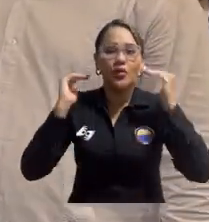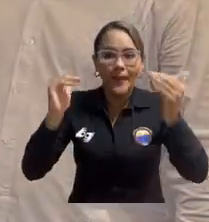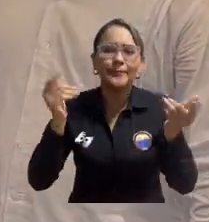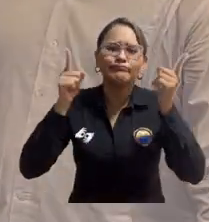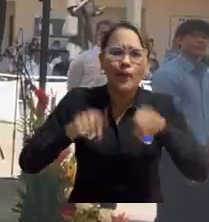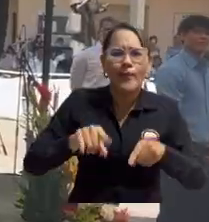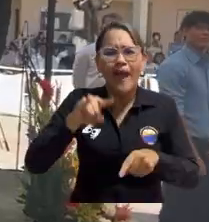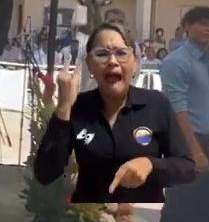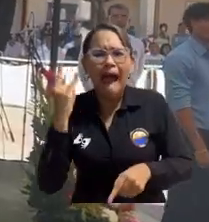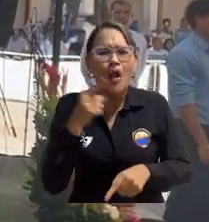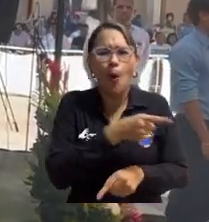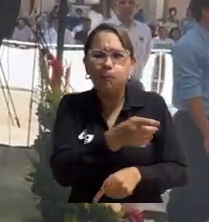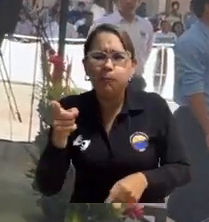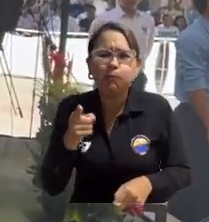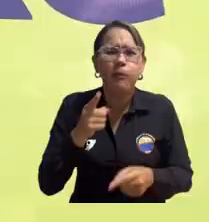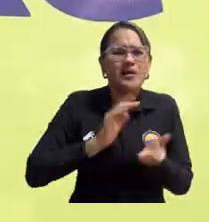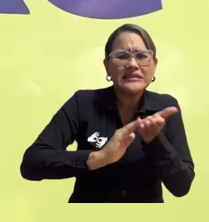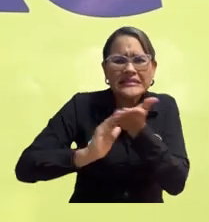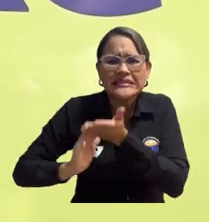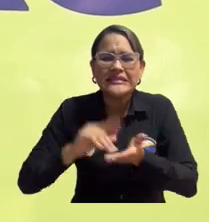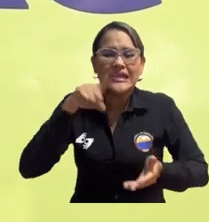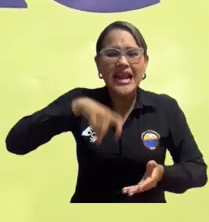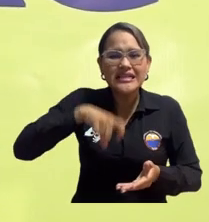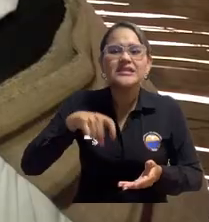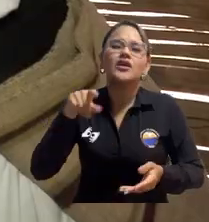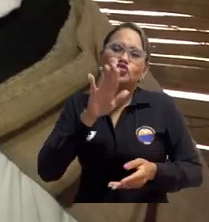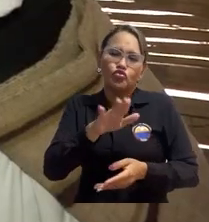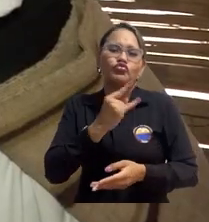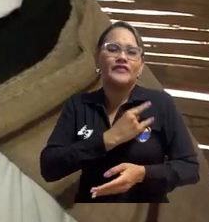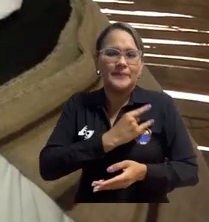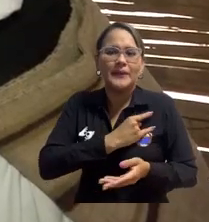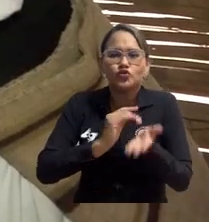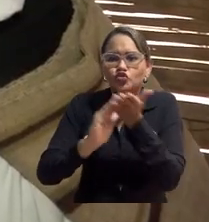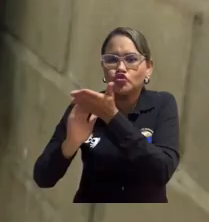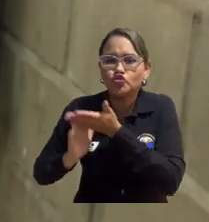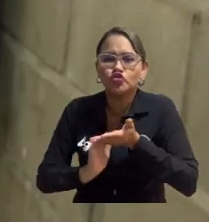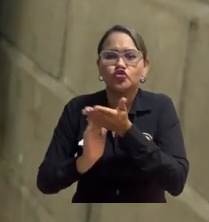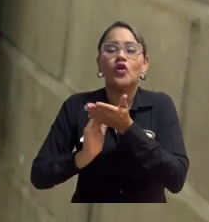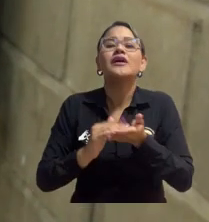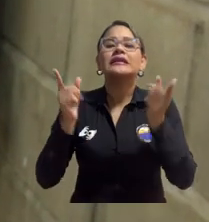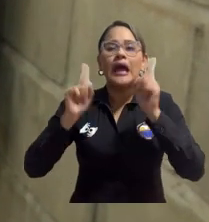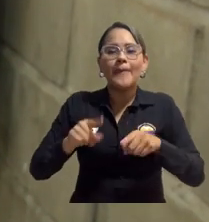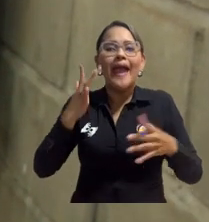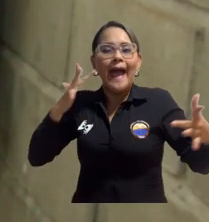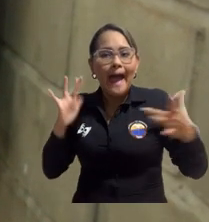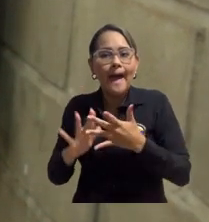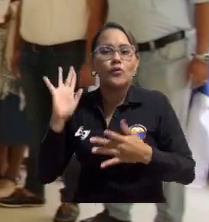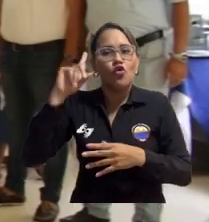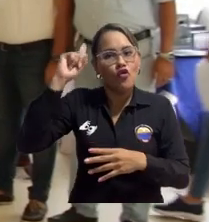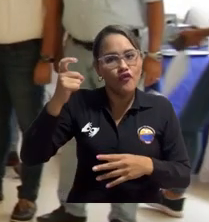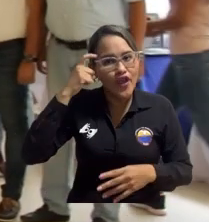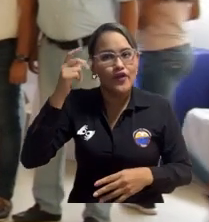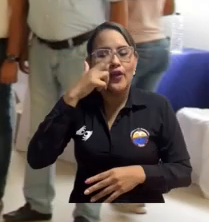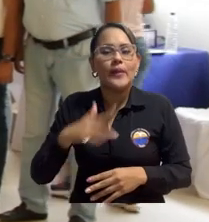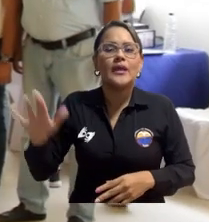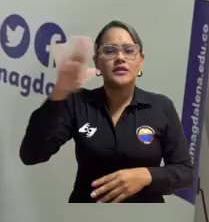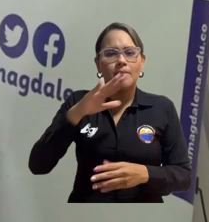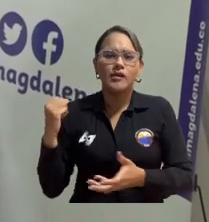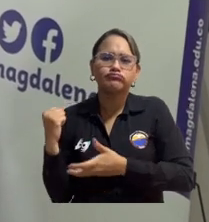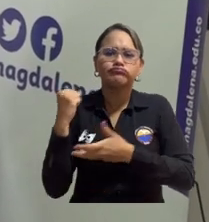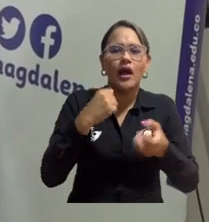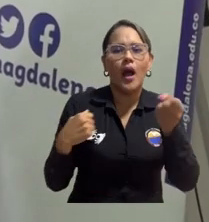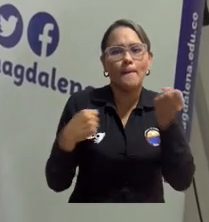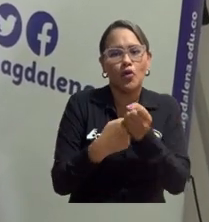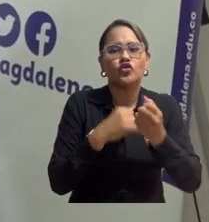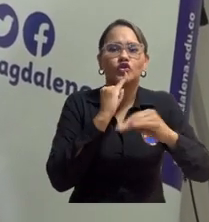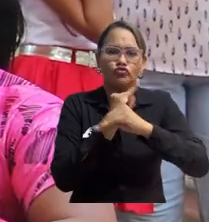solventar las necesidades acumuladas no atendidas de funcionamiento e inversión pública en las universidades públicas y otorgar un presupuesto desde